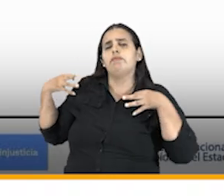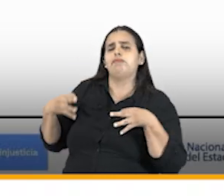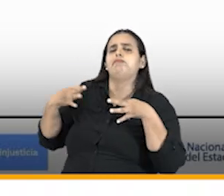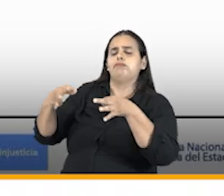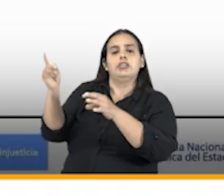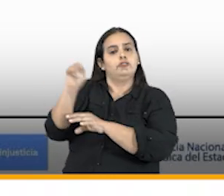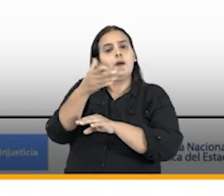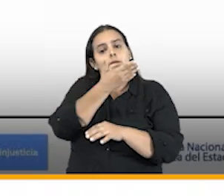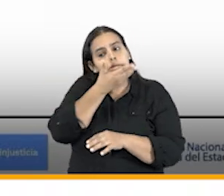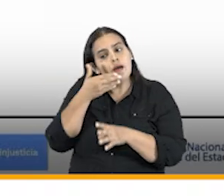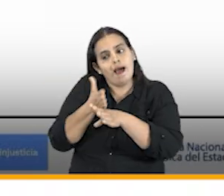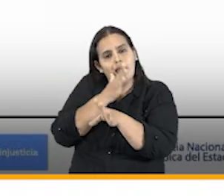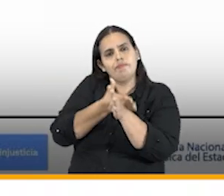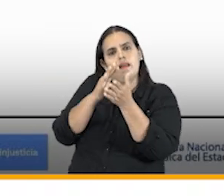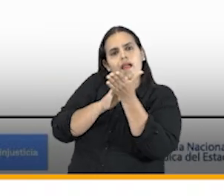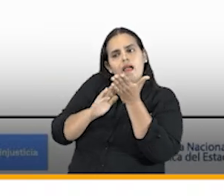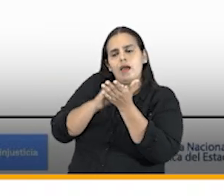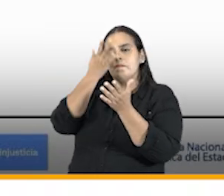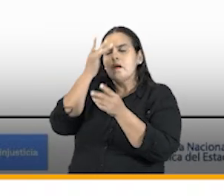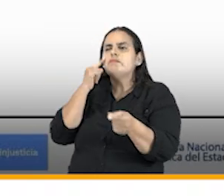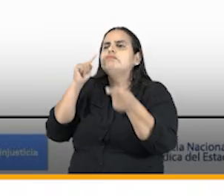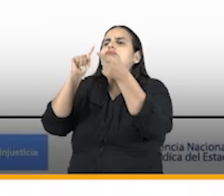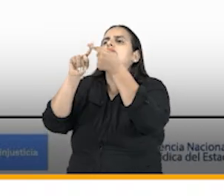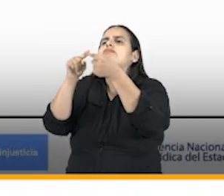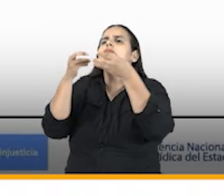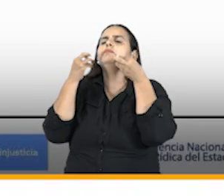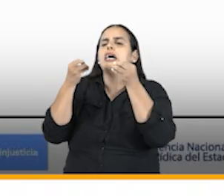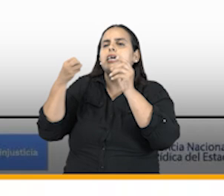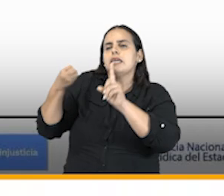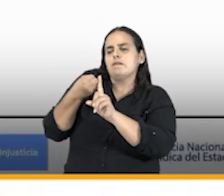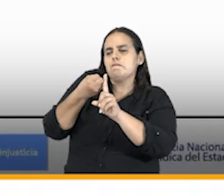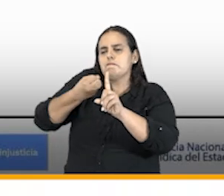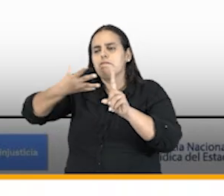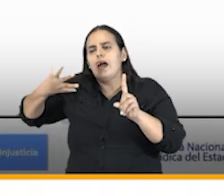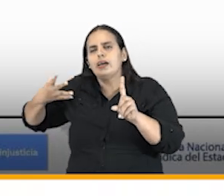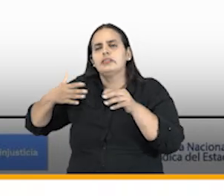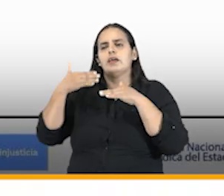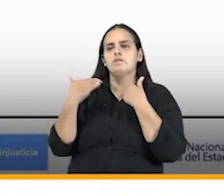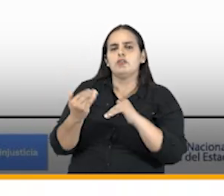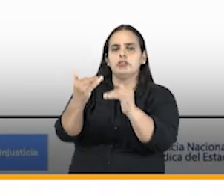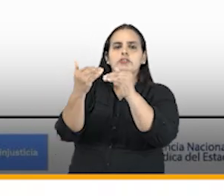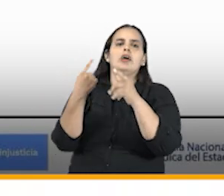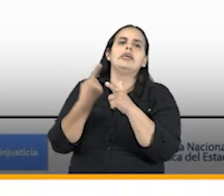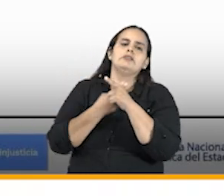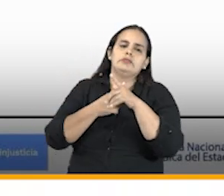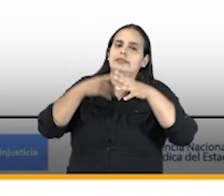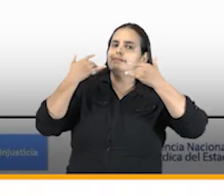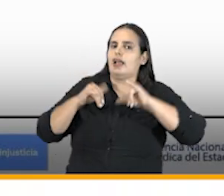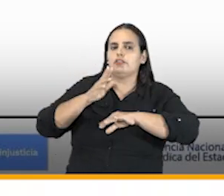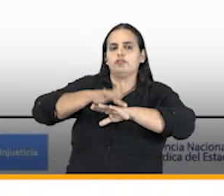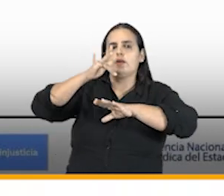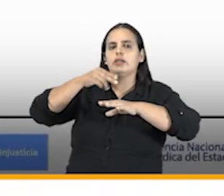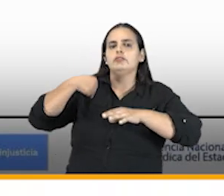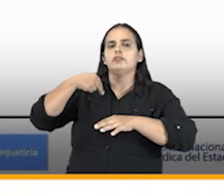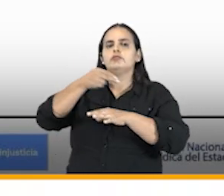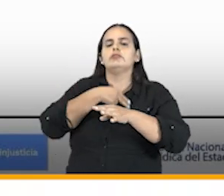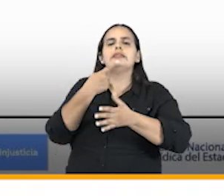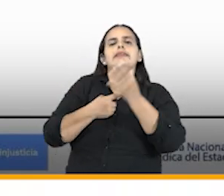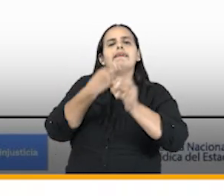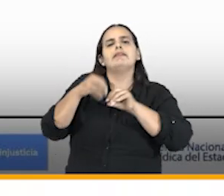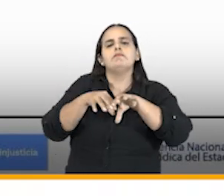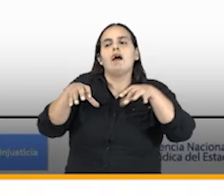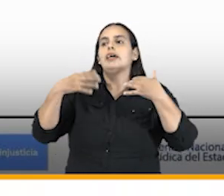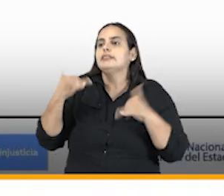unificación que le apunta o que le impacta a otros procesos pues inmediatamente lo que hacemos es